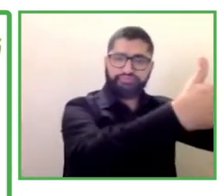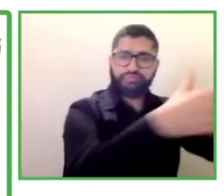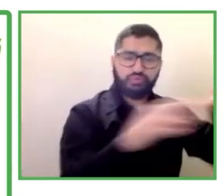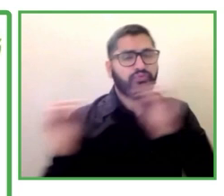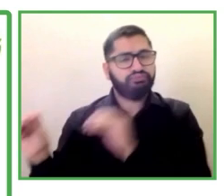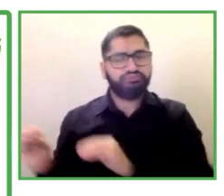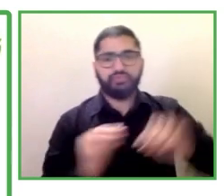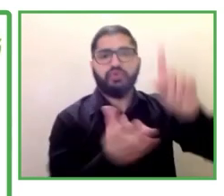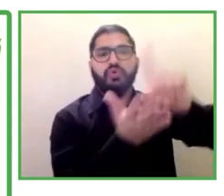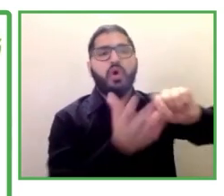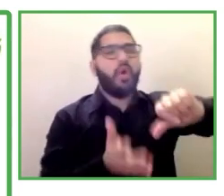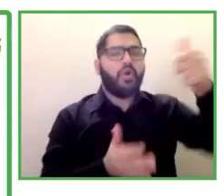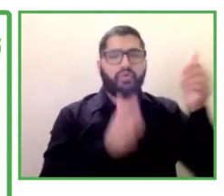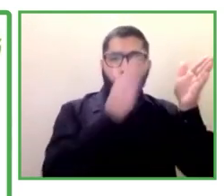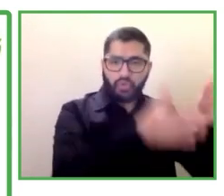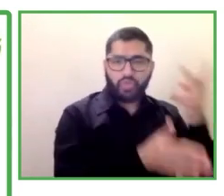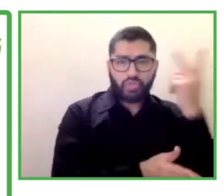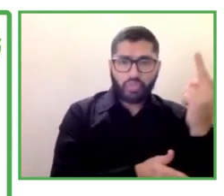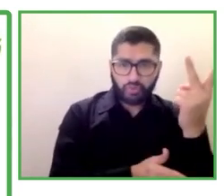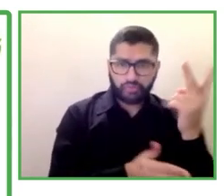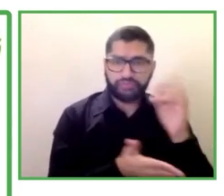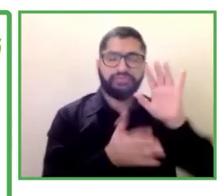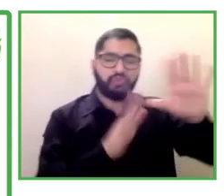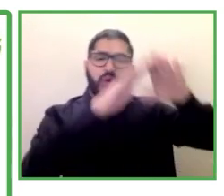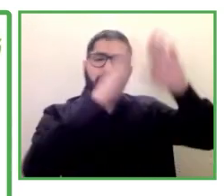hemos planteado nuevos retos y estamos ahora